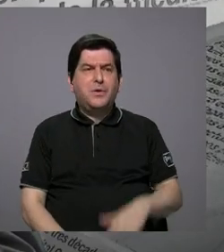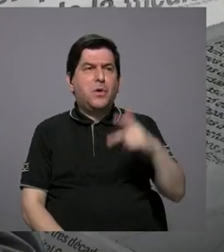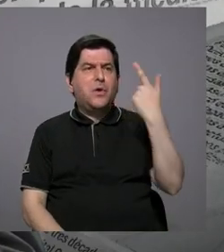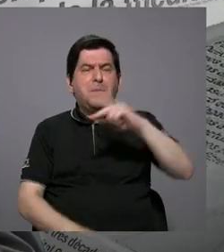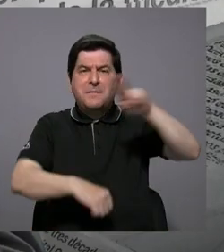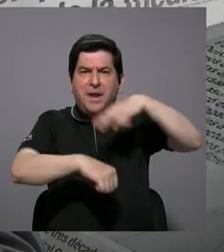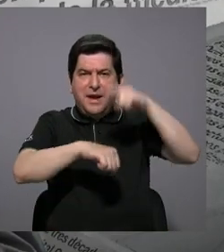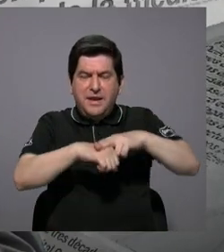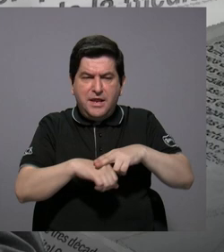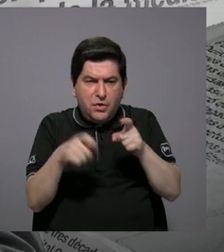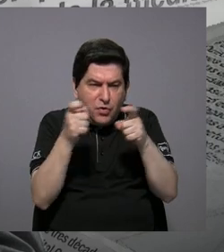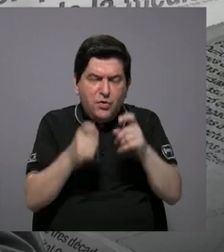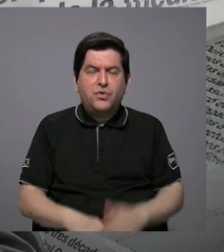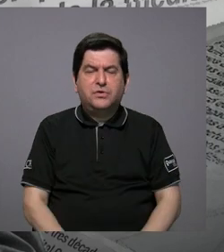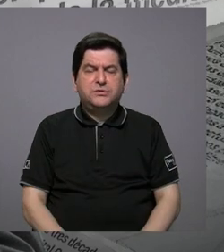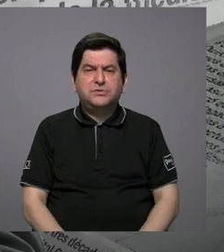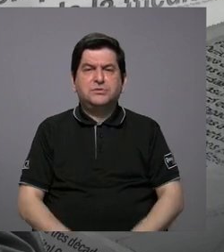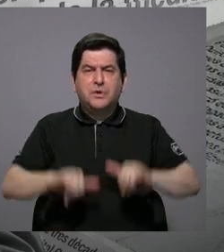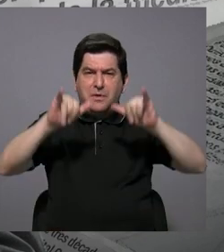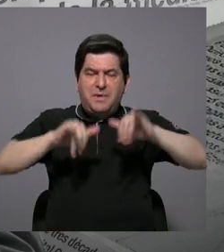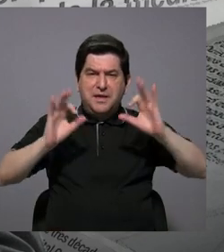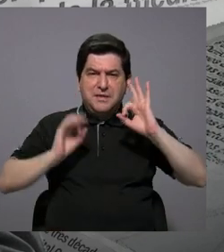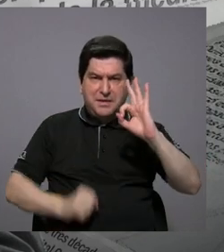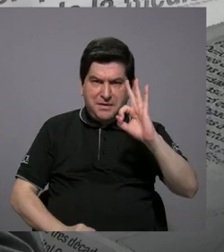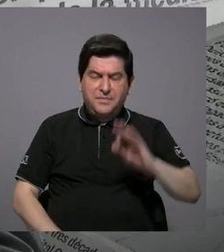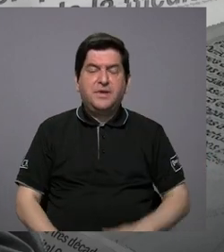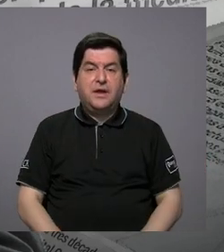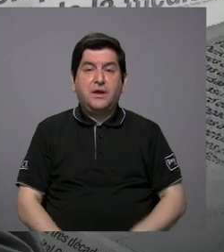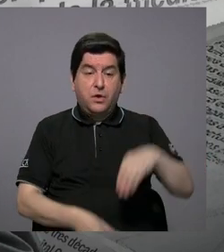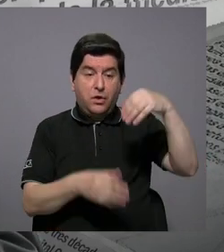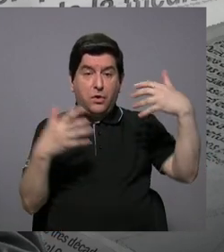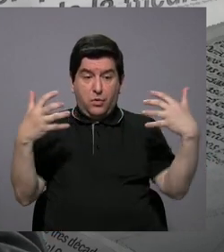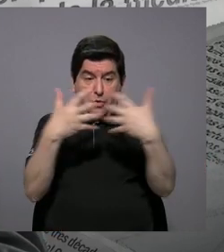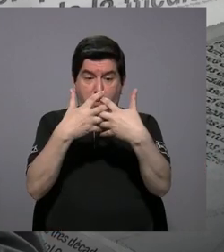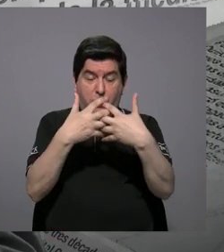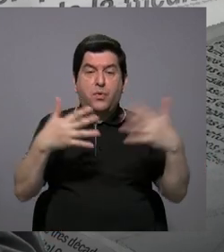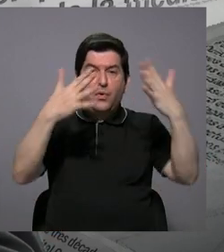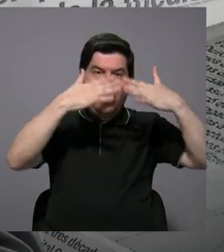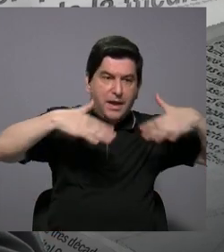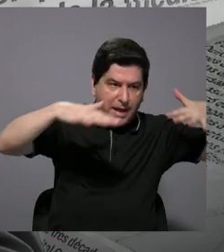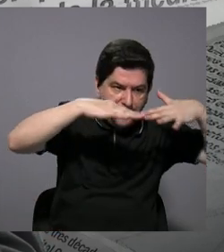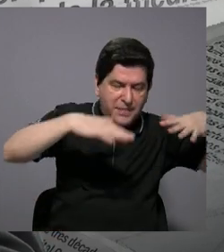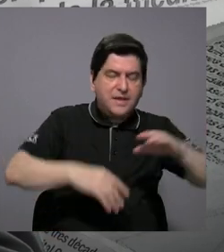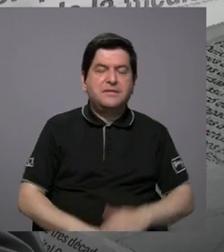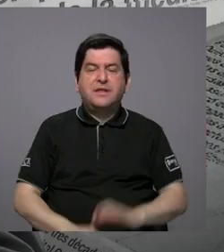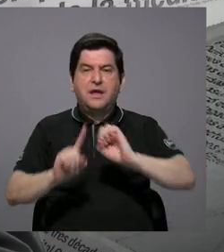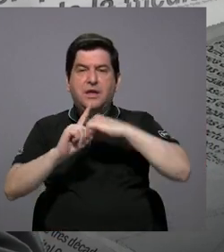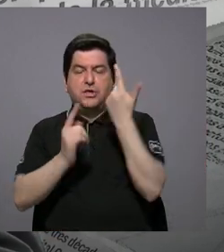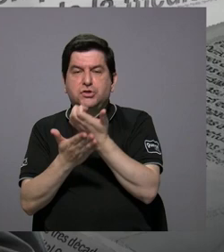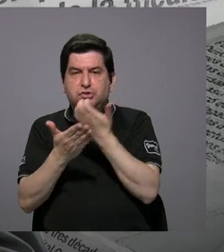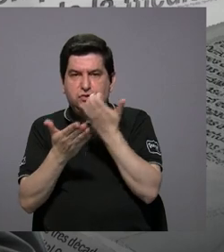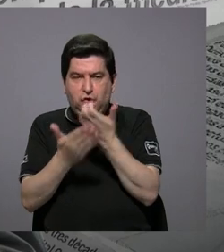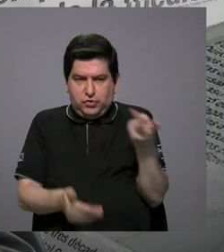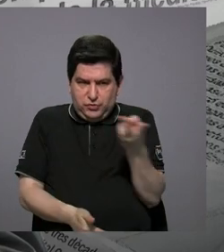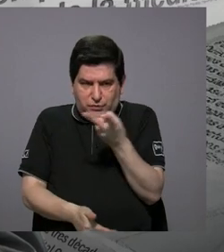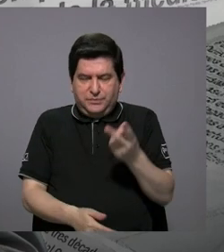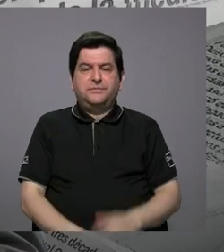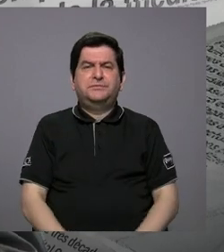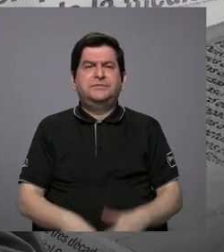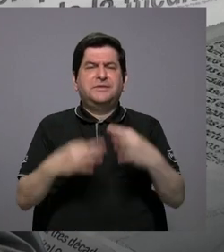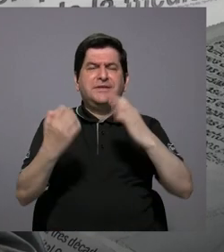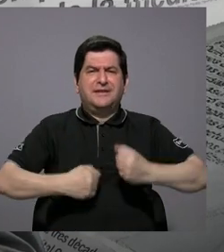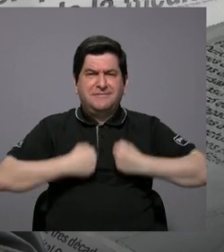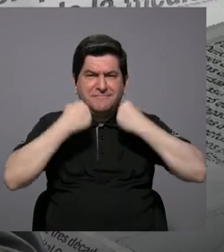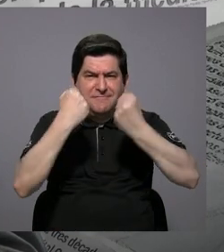naturales, para ser más sostenibles. Entonces, hay un complemento muy fuerte de la parte ambiental y de la parte socioeconómica, ¿verdad? Estamos buscando